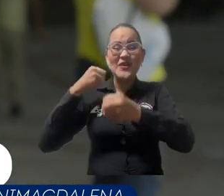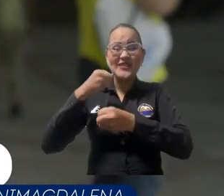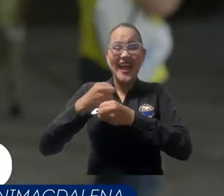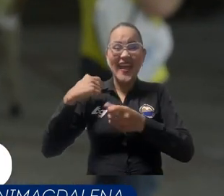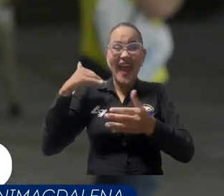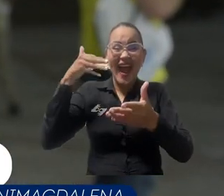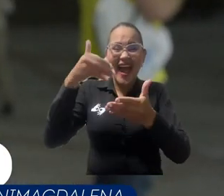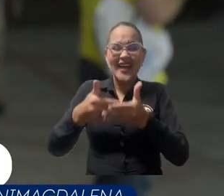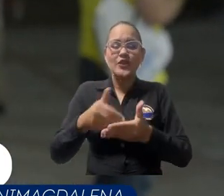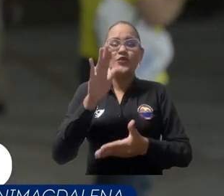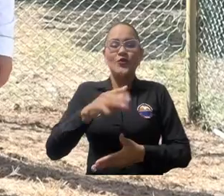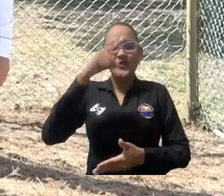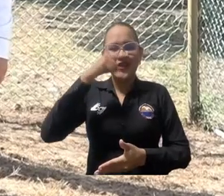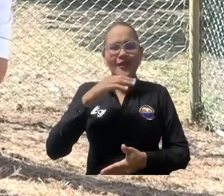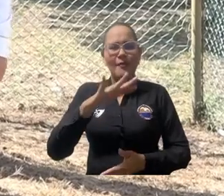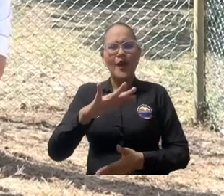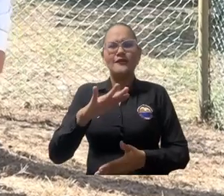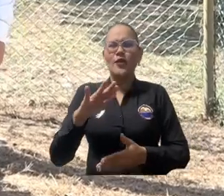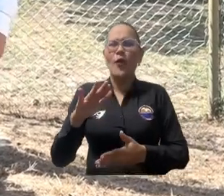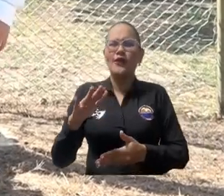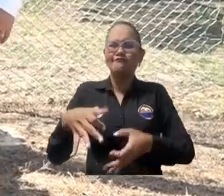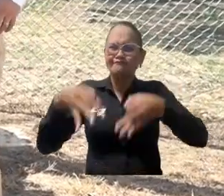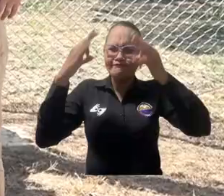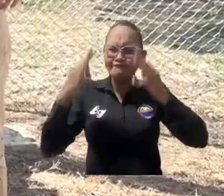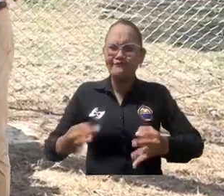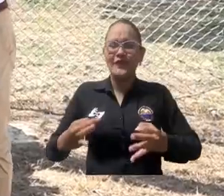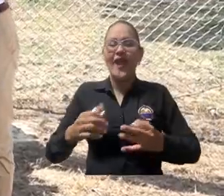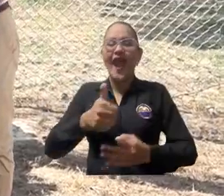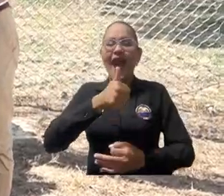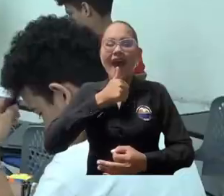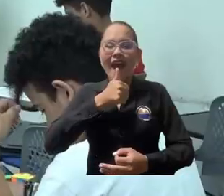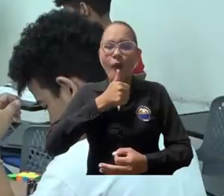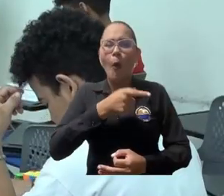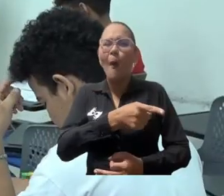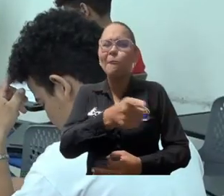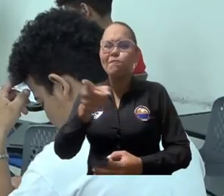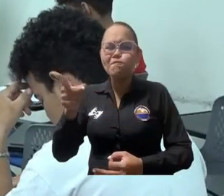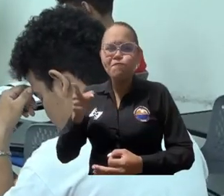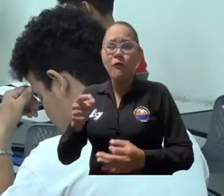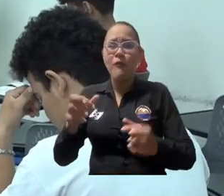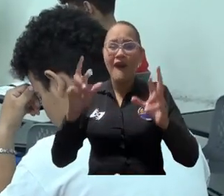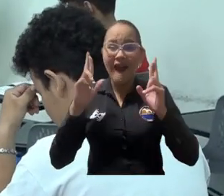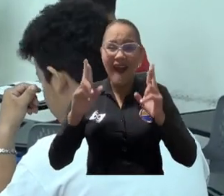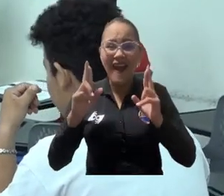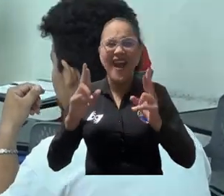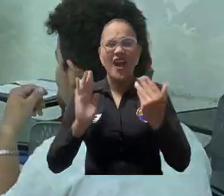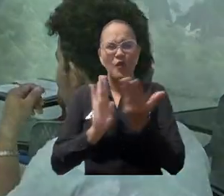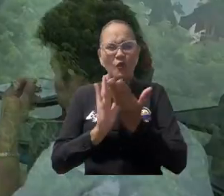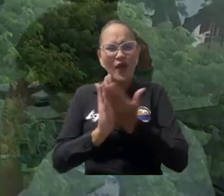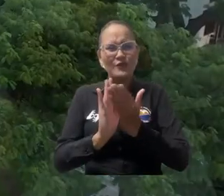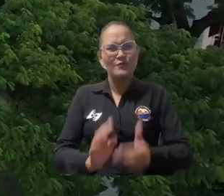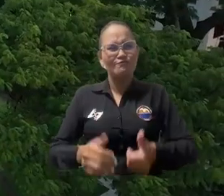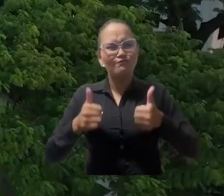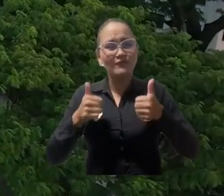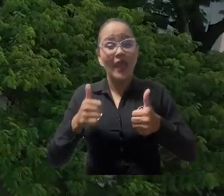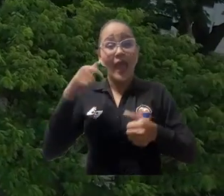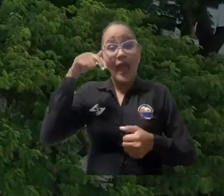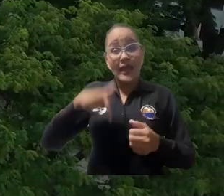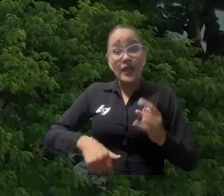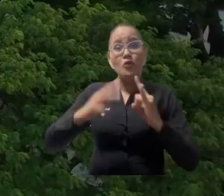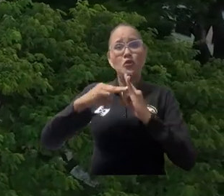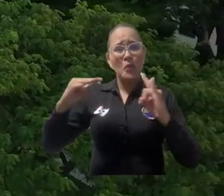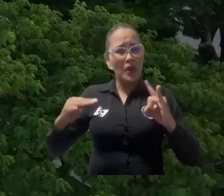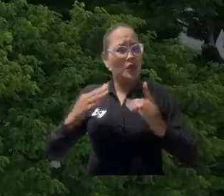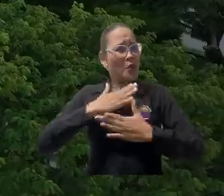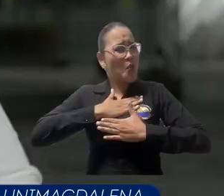una Santa Marta segura, el servicio de agua, con más educación. Y aquí en la universidad tenemos mucho que